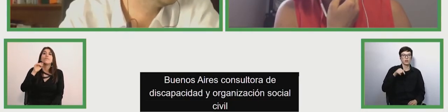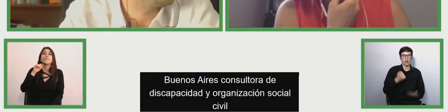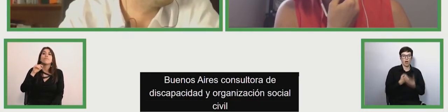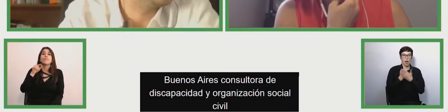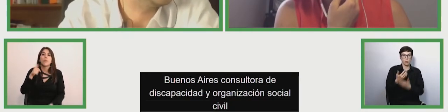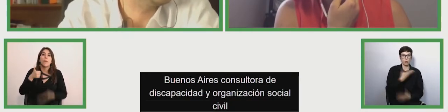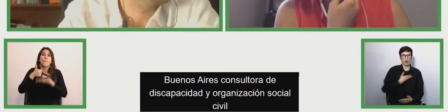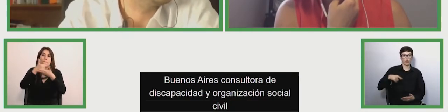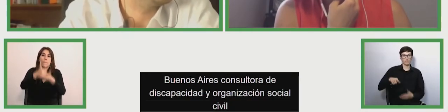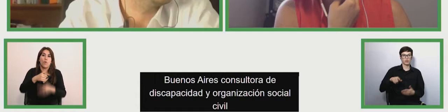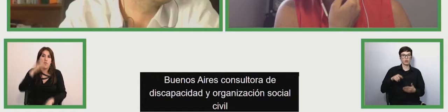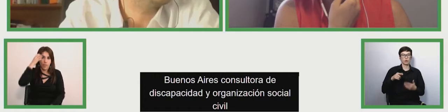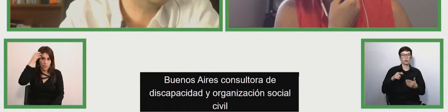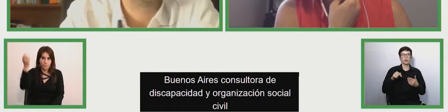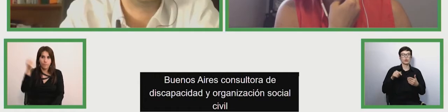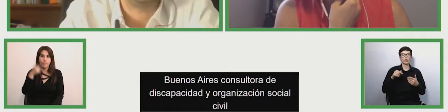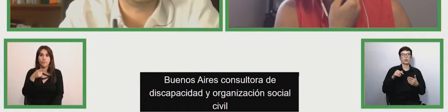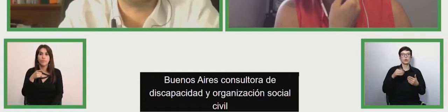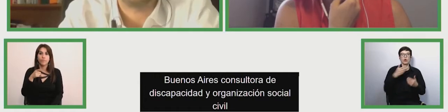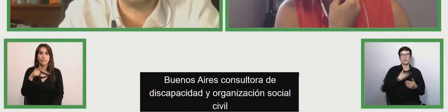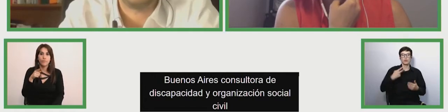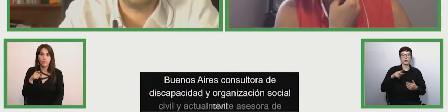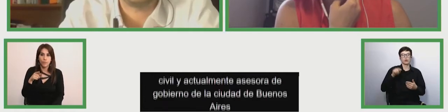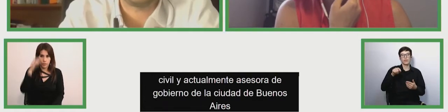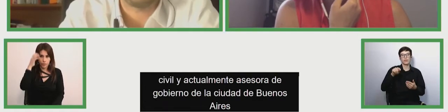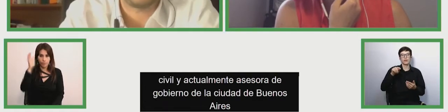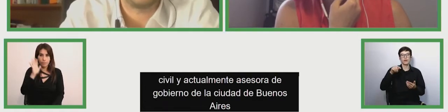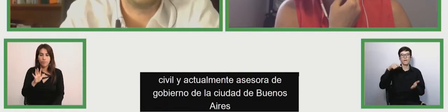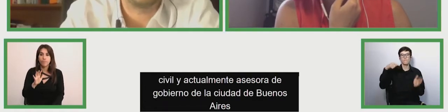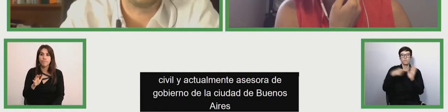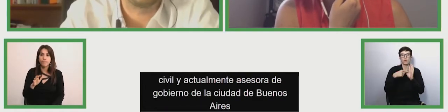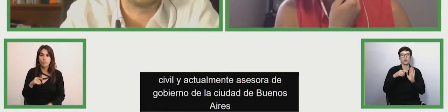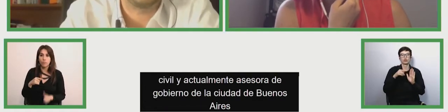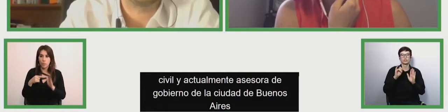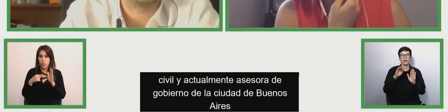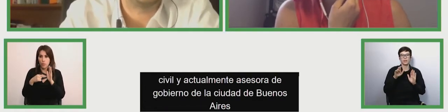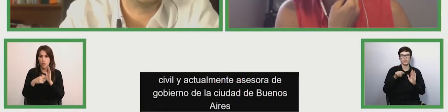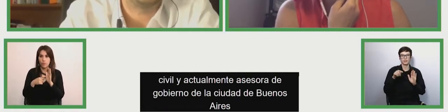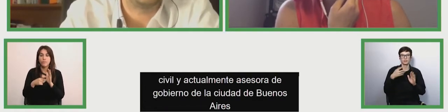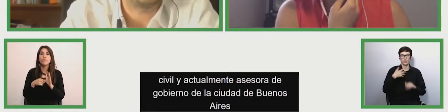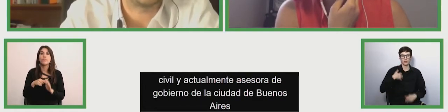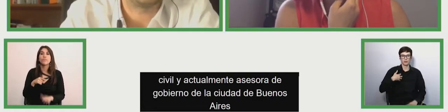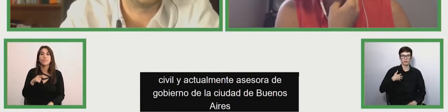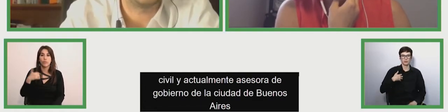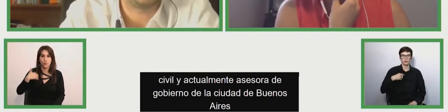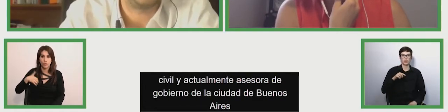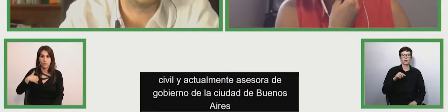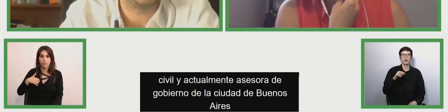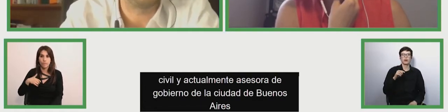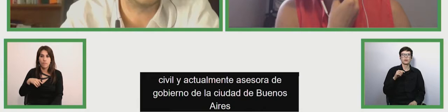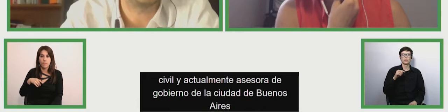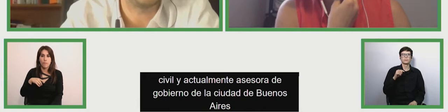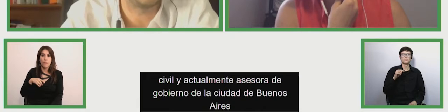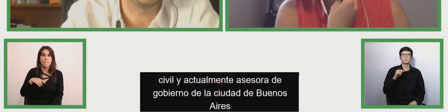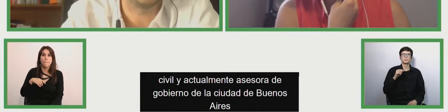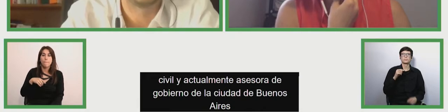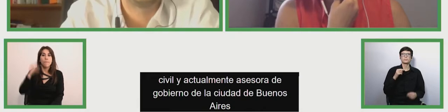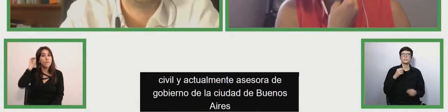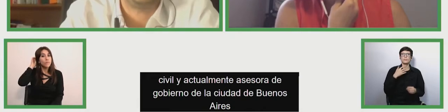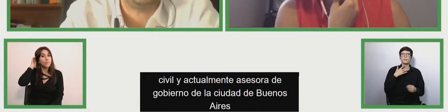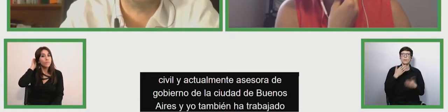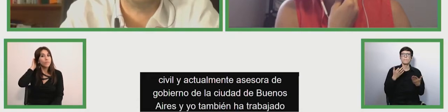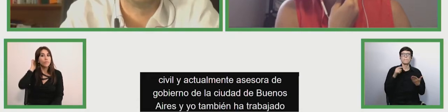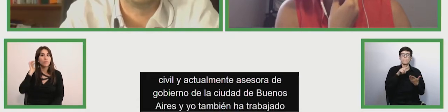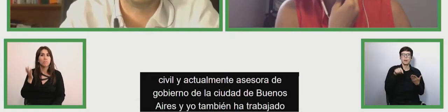sobre política de educación inclusiva. Y añado yo, también ha trabajado con nosotros el proyecto Acortando Distancias en más de una ocasión